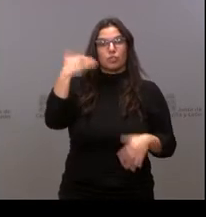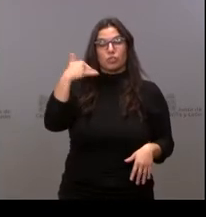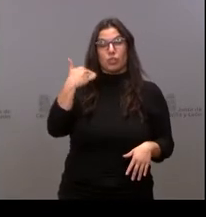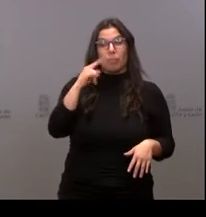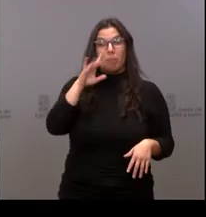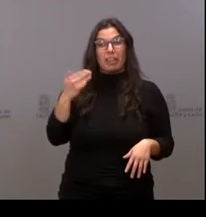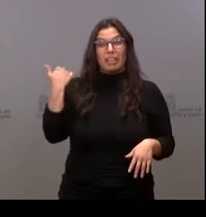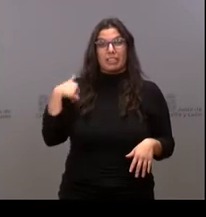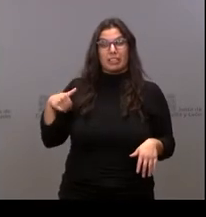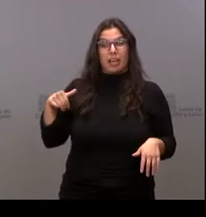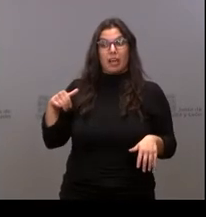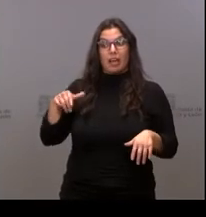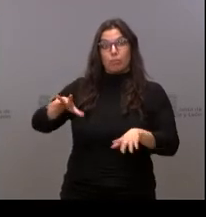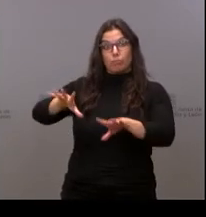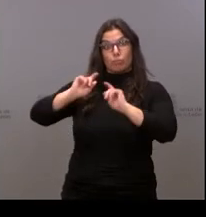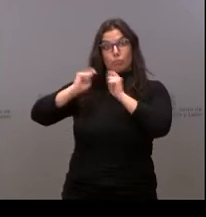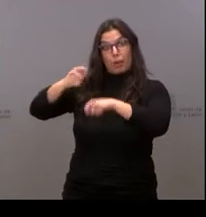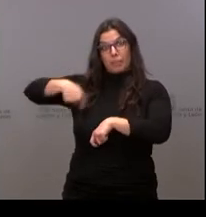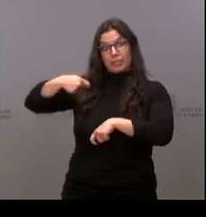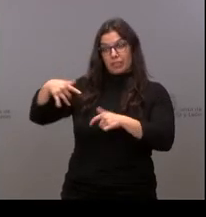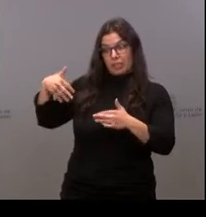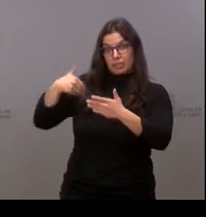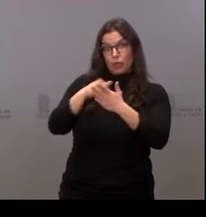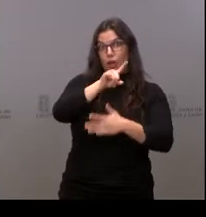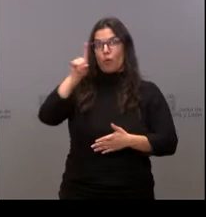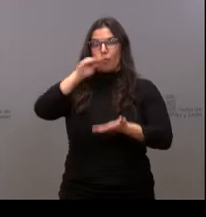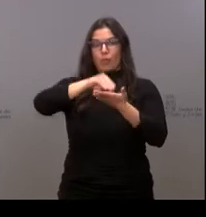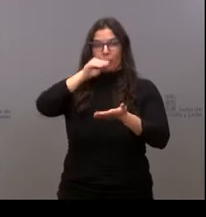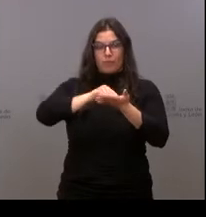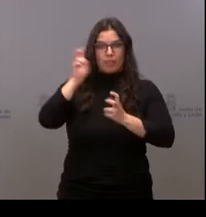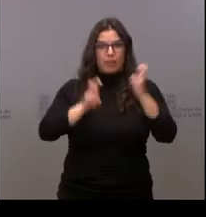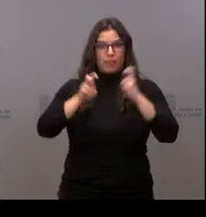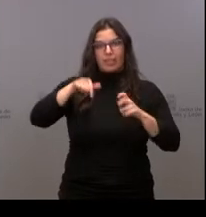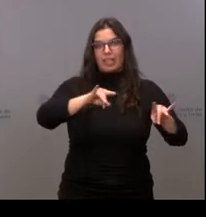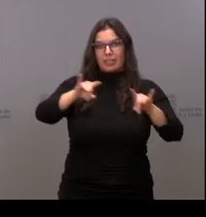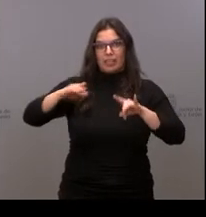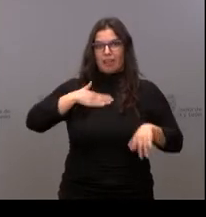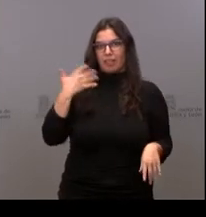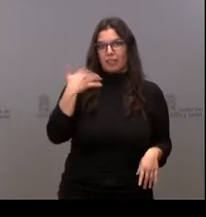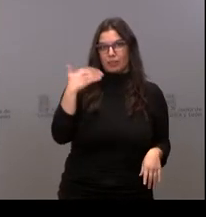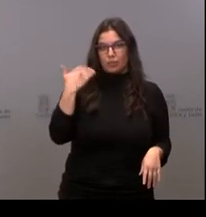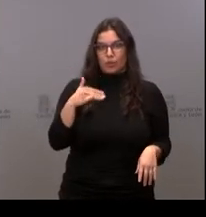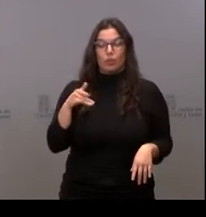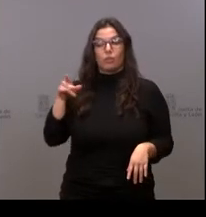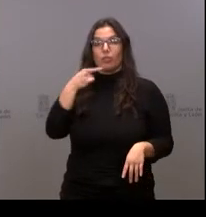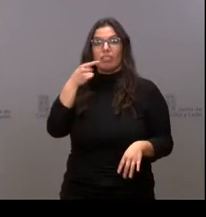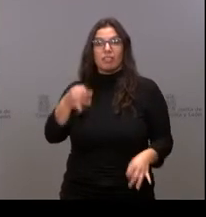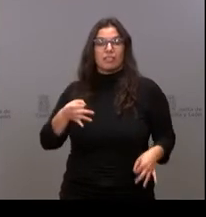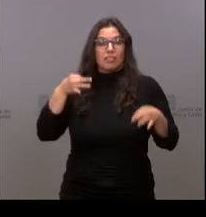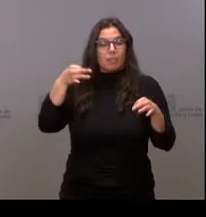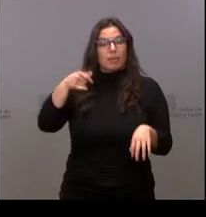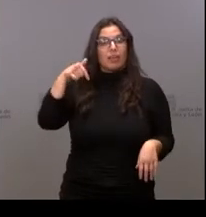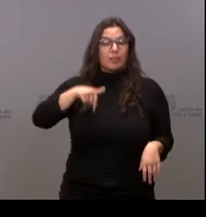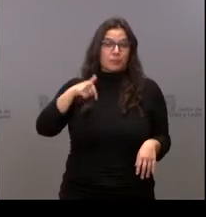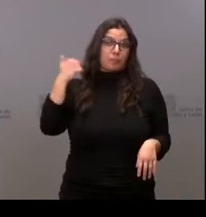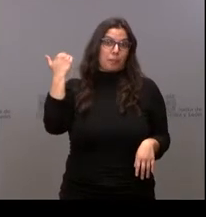es la undécima vez que vienes desde que eres presidente de la Junta de Castilla y León a esta tierra nuestra, a esta tierra soriana, que como tú siempre dices, mi Soria y